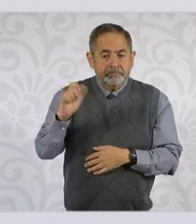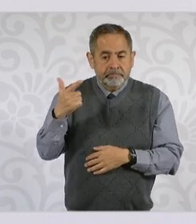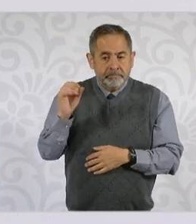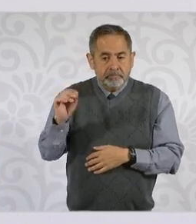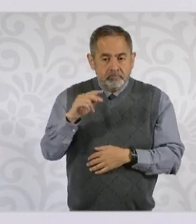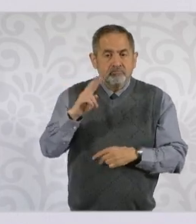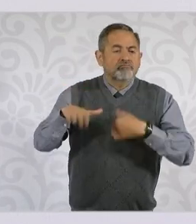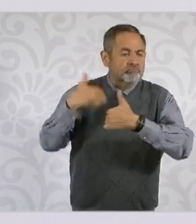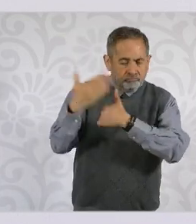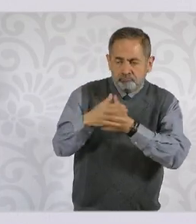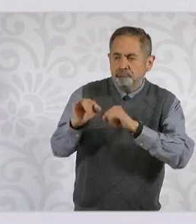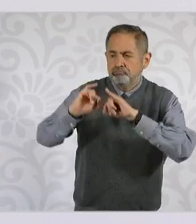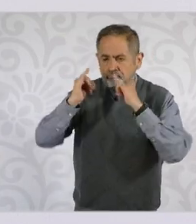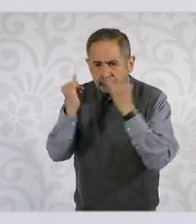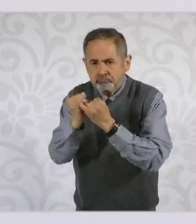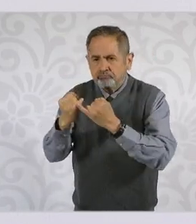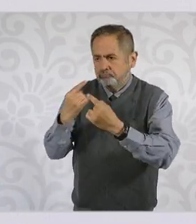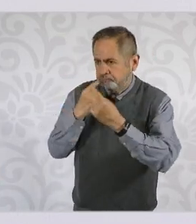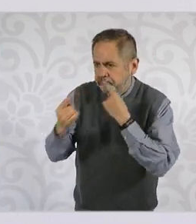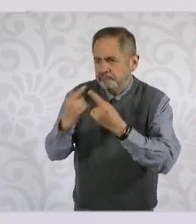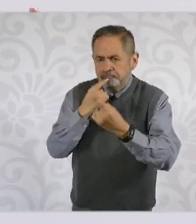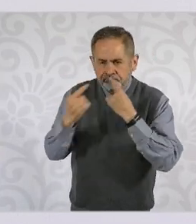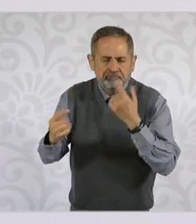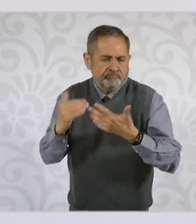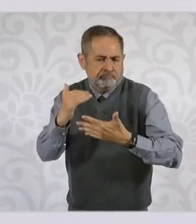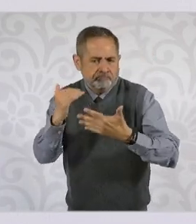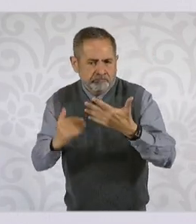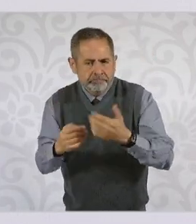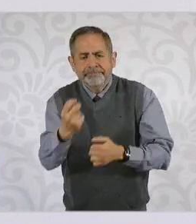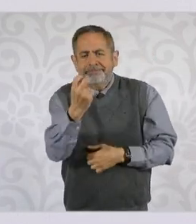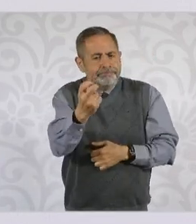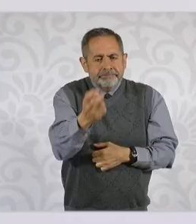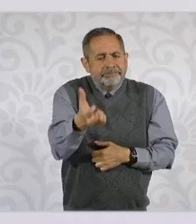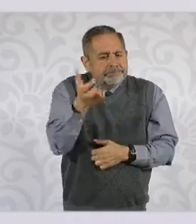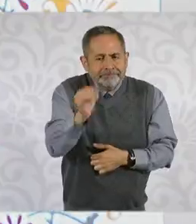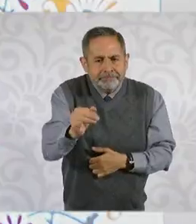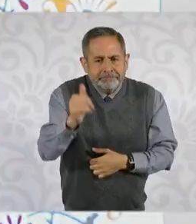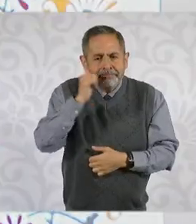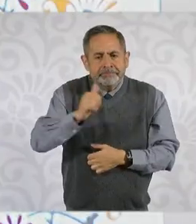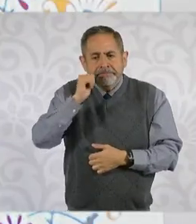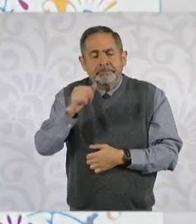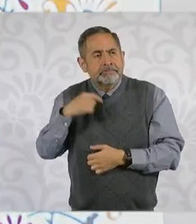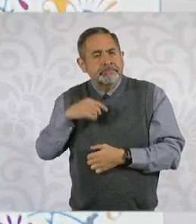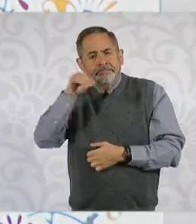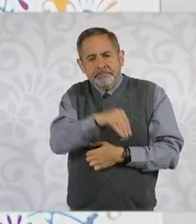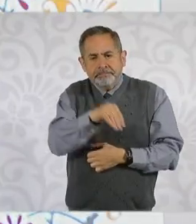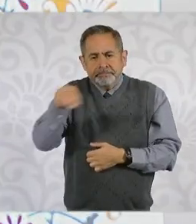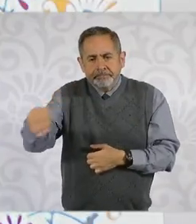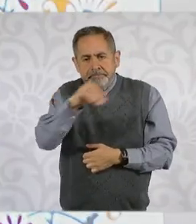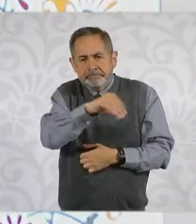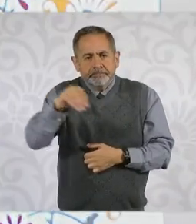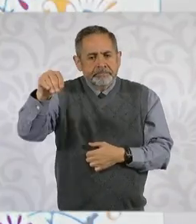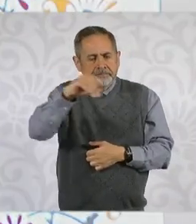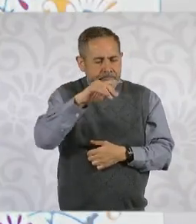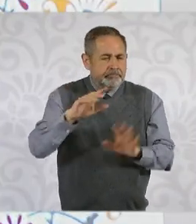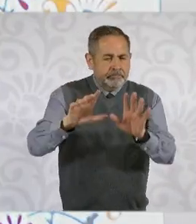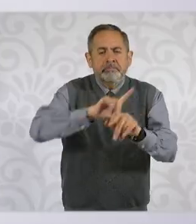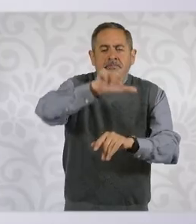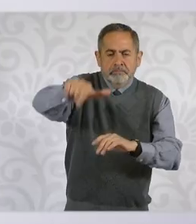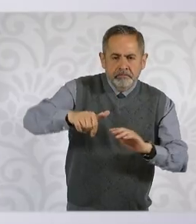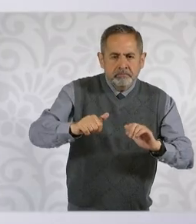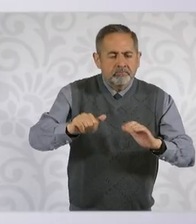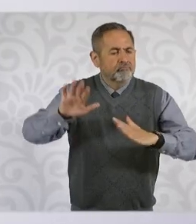seguimiento. Entonces, esta es la dinámica. En el primer recorrido, después de ello, vamos a hacer públicos los 10 compromisos